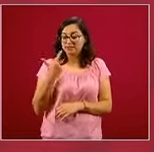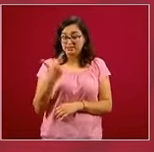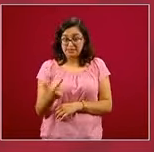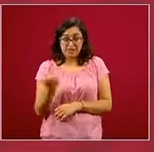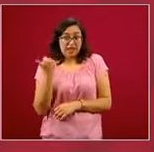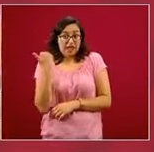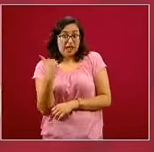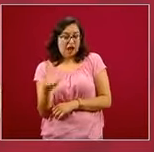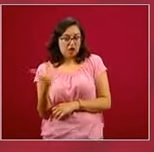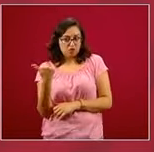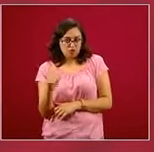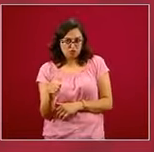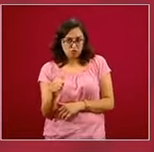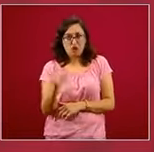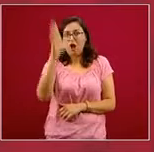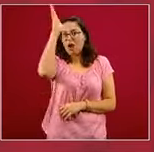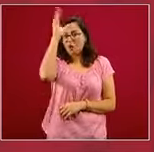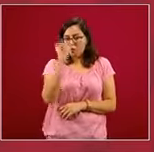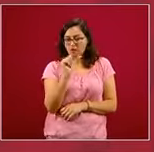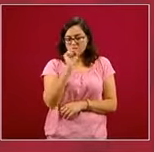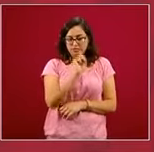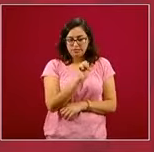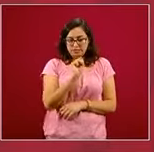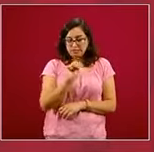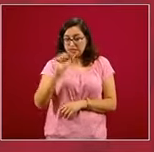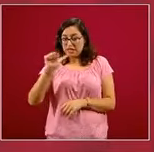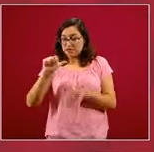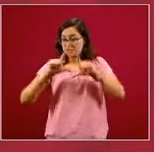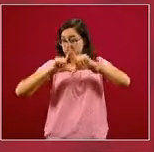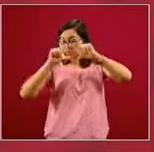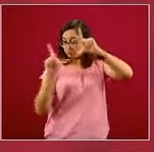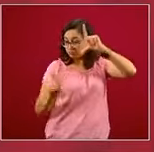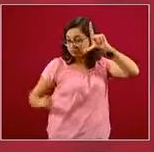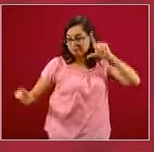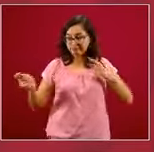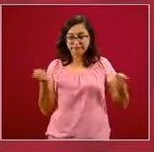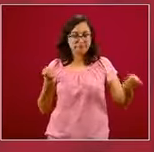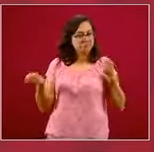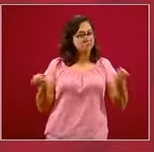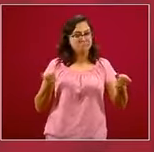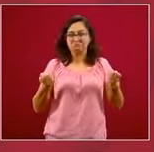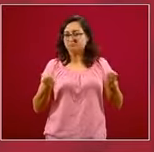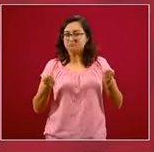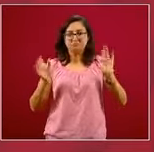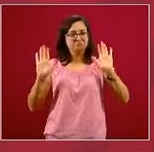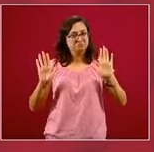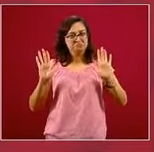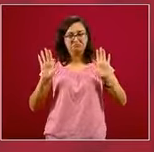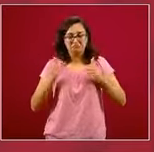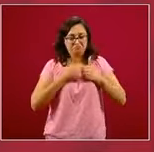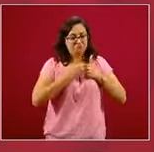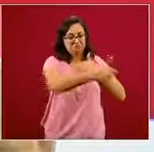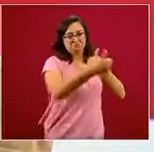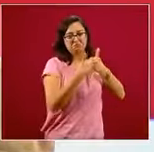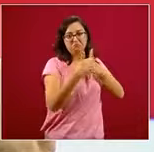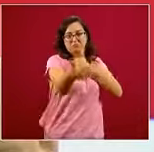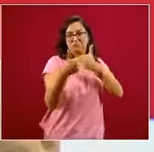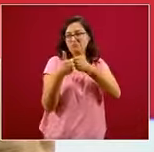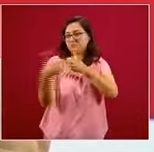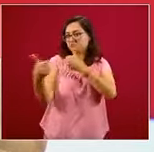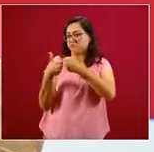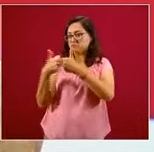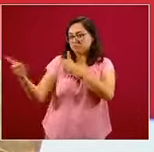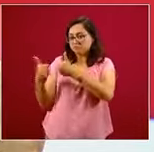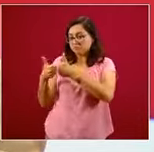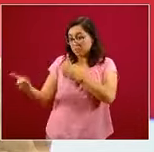el acuerdo de descentralización de la Secretaría de Salud y las entidades federativas, incluyendo la Ciudad de México, entonces